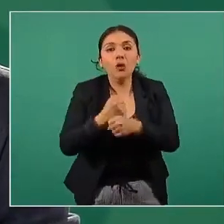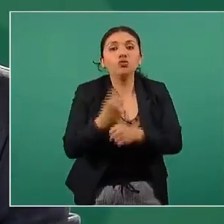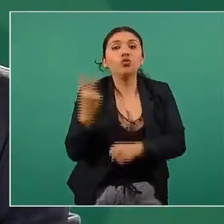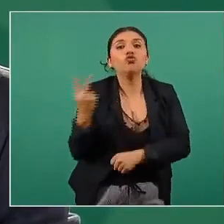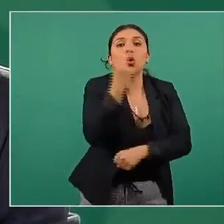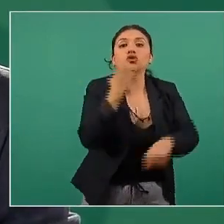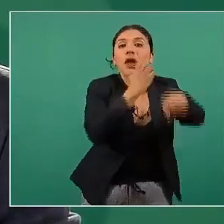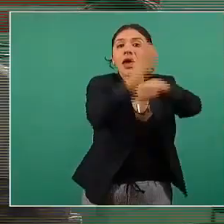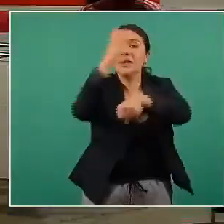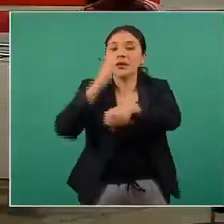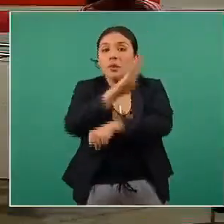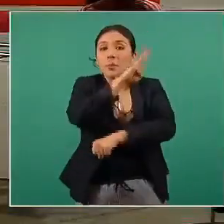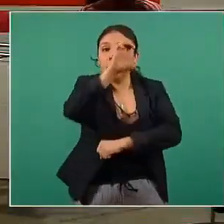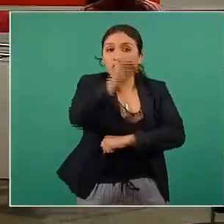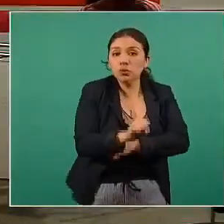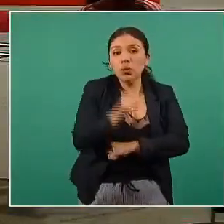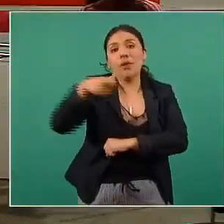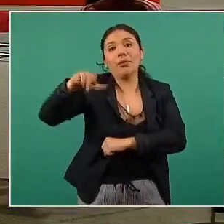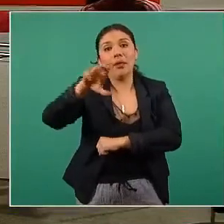entidades federativas.